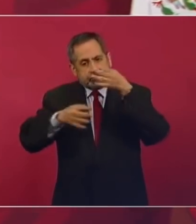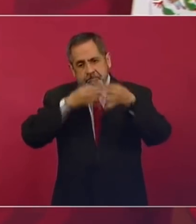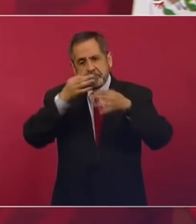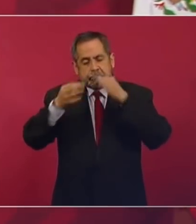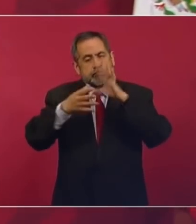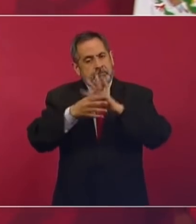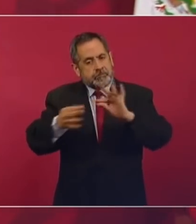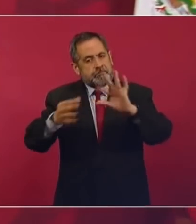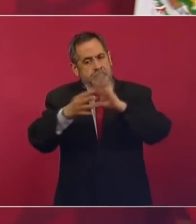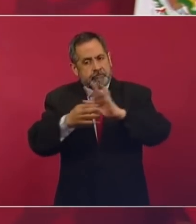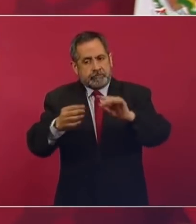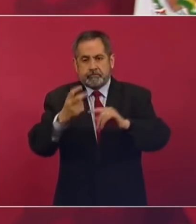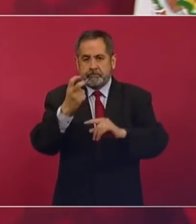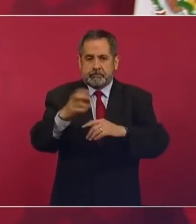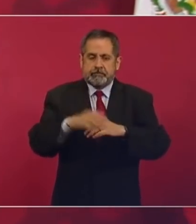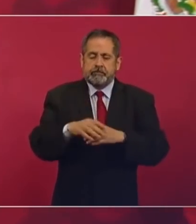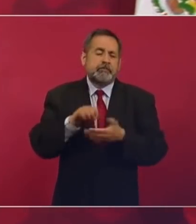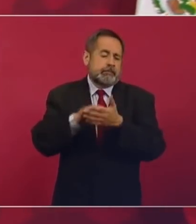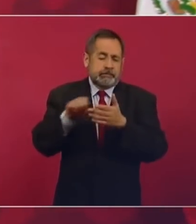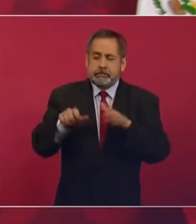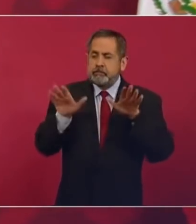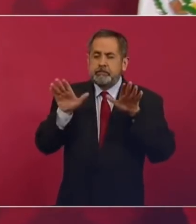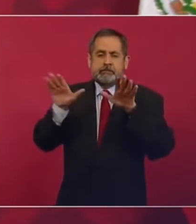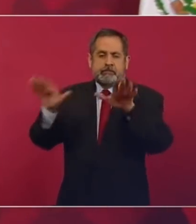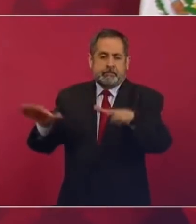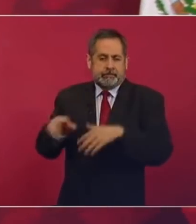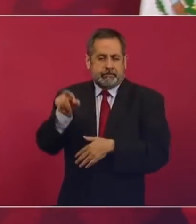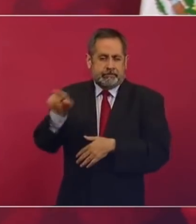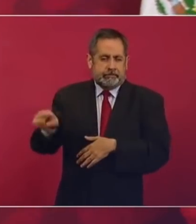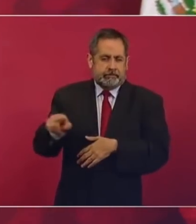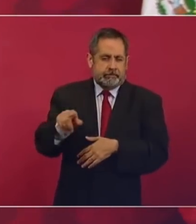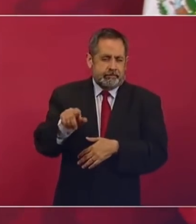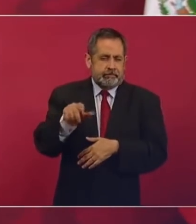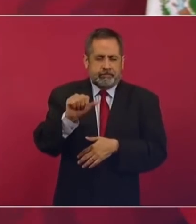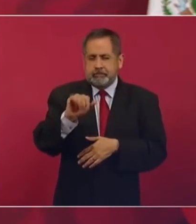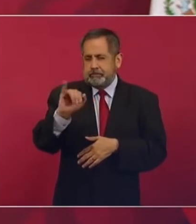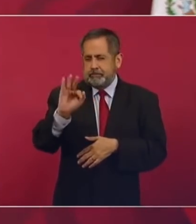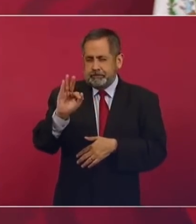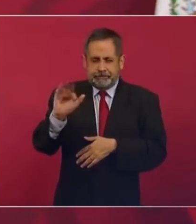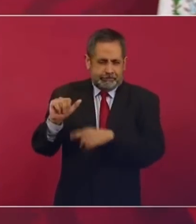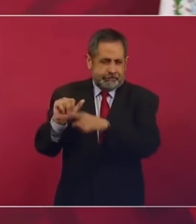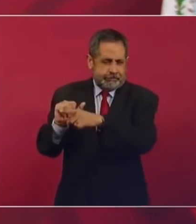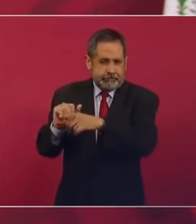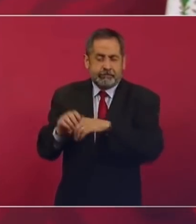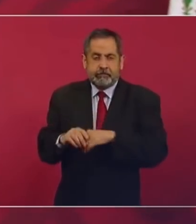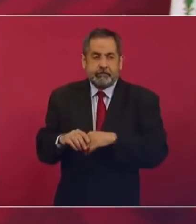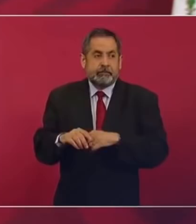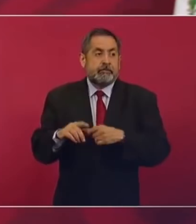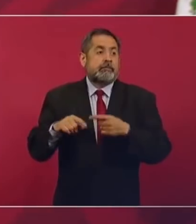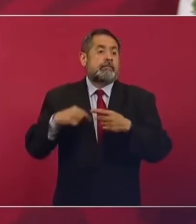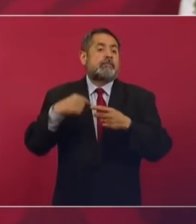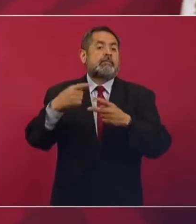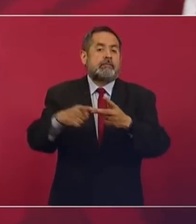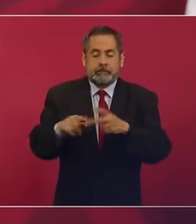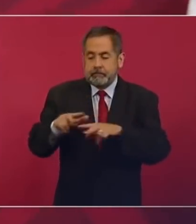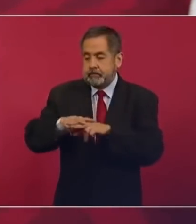Es el aeropuerto, pero ya ahora es el Tren Maya,